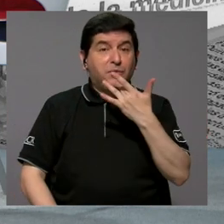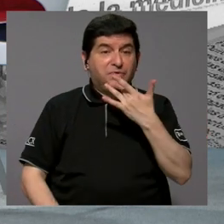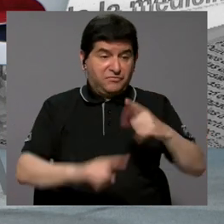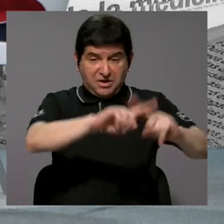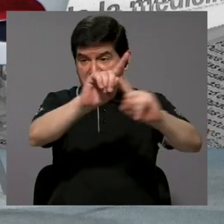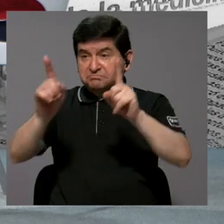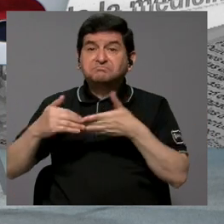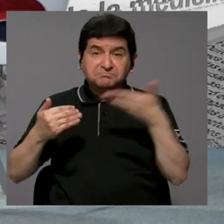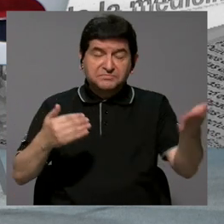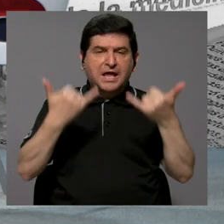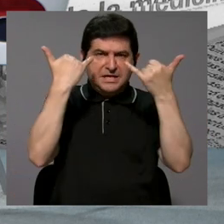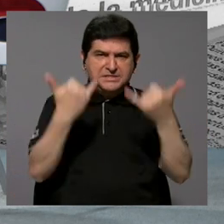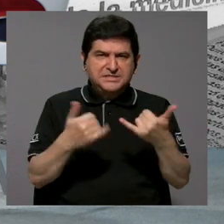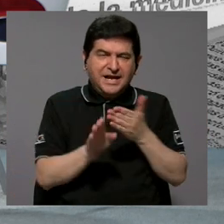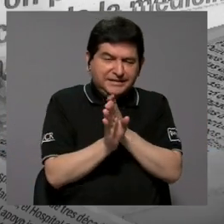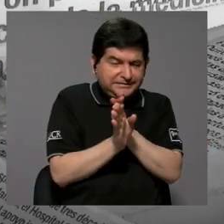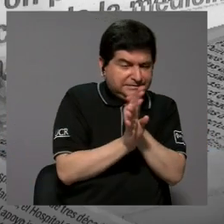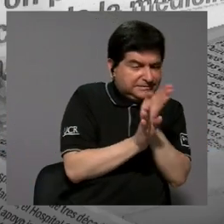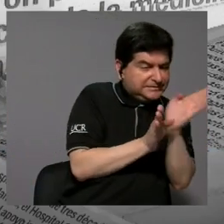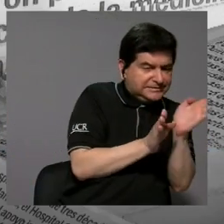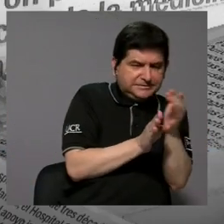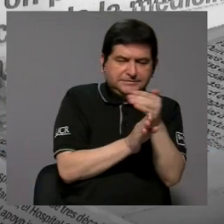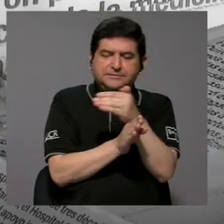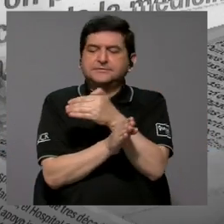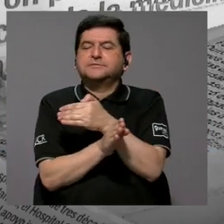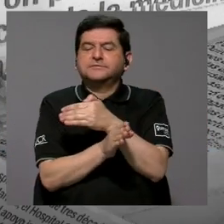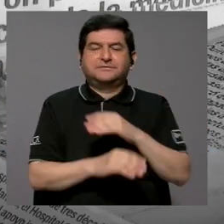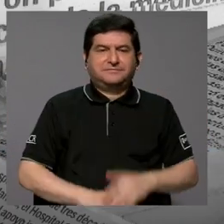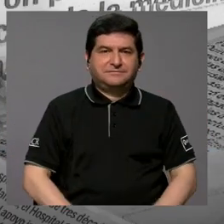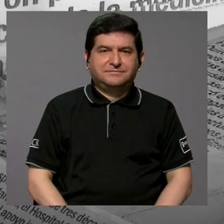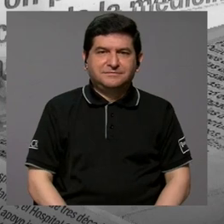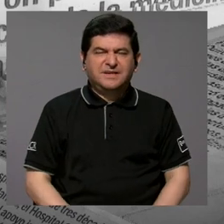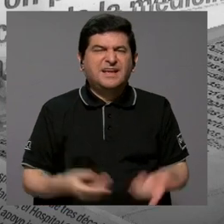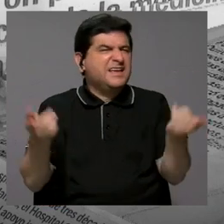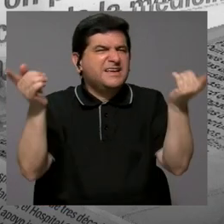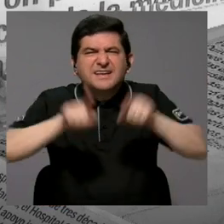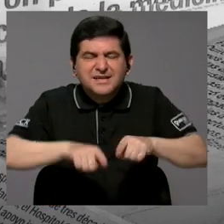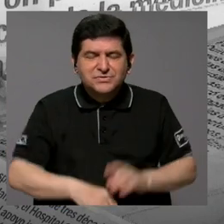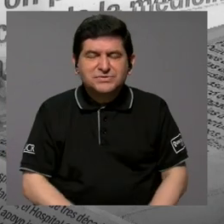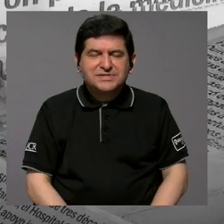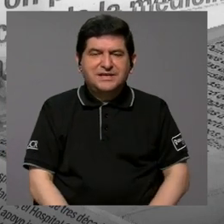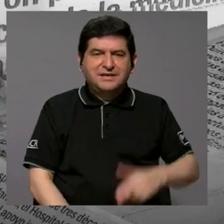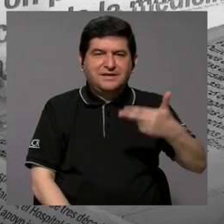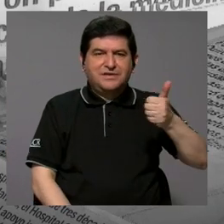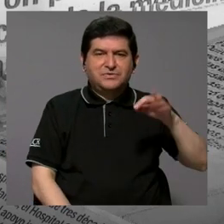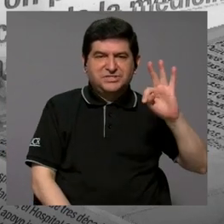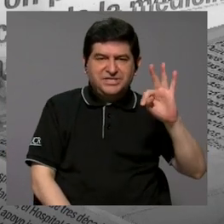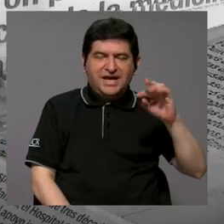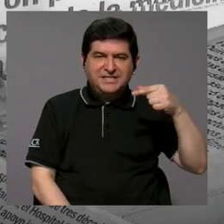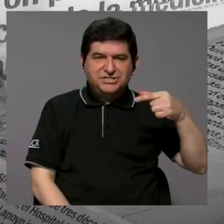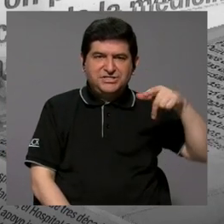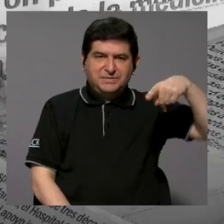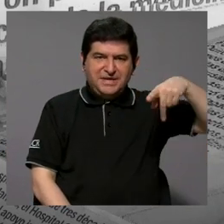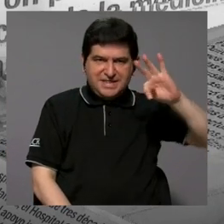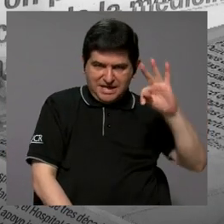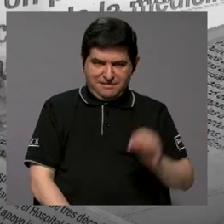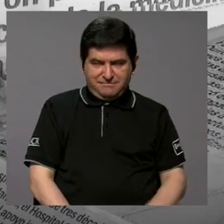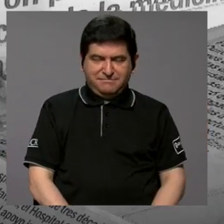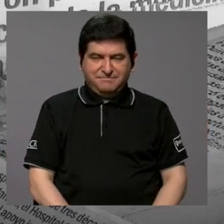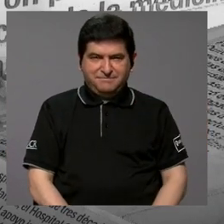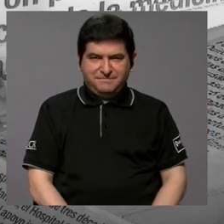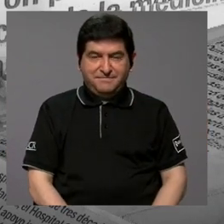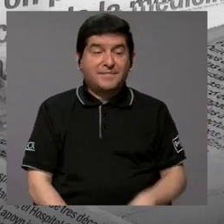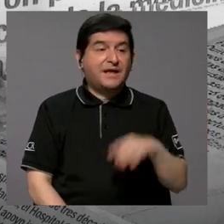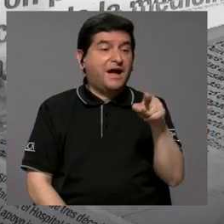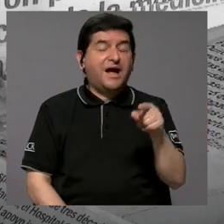preferencias. Entonces, ahí ya hay un sesgo. ¿Ok? Entonces, ¿qué está pasando con ChatGPT? Lo que está pasando es